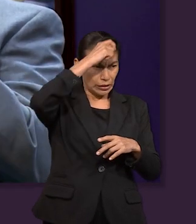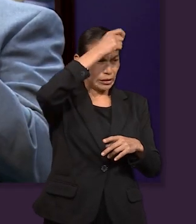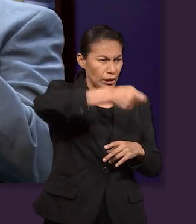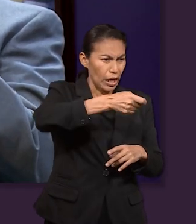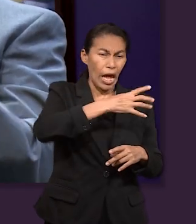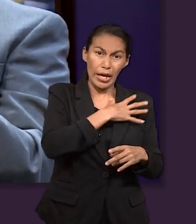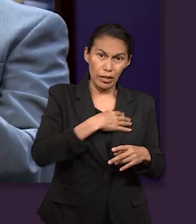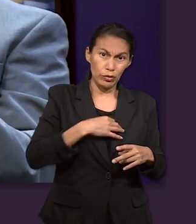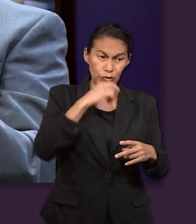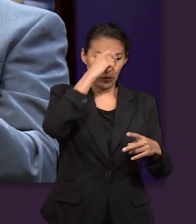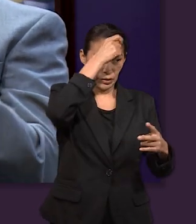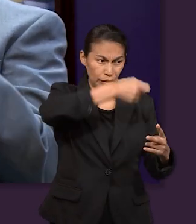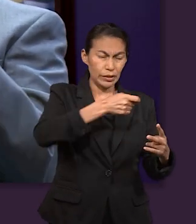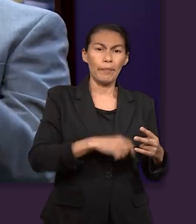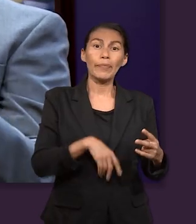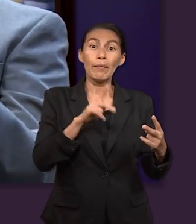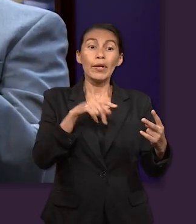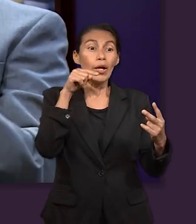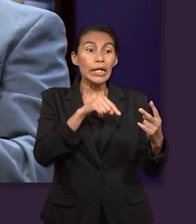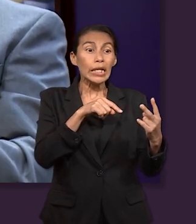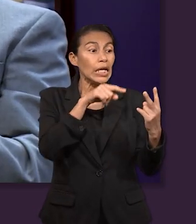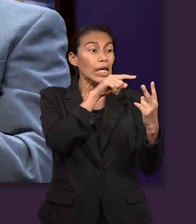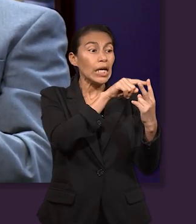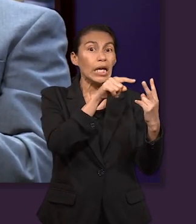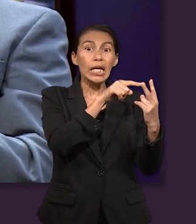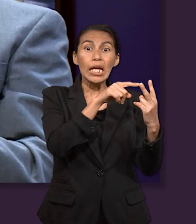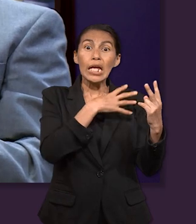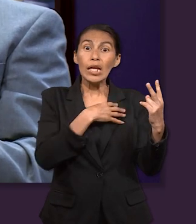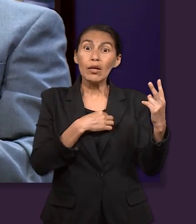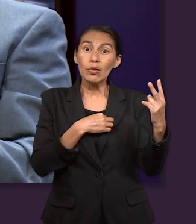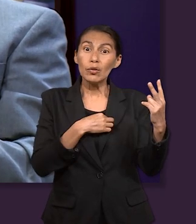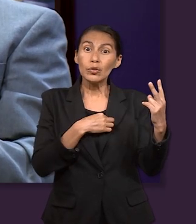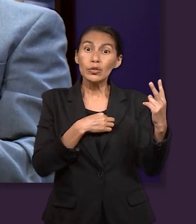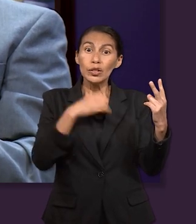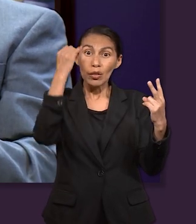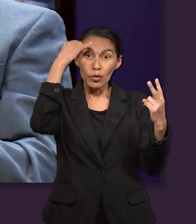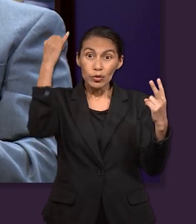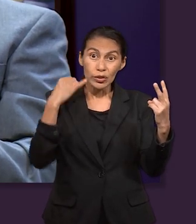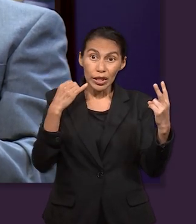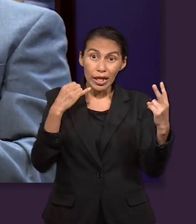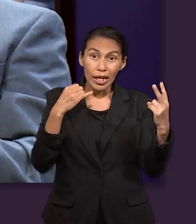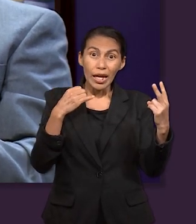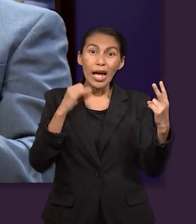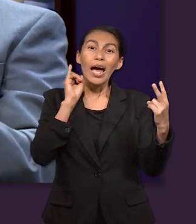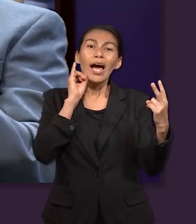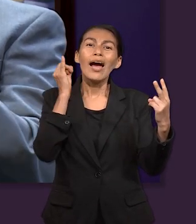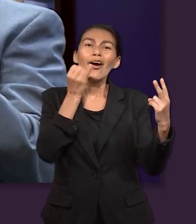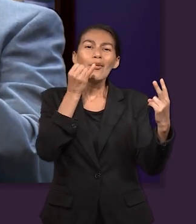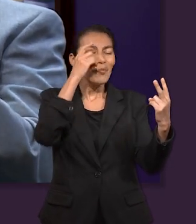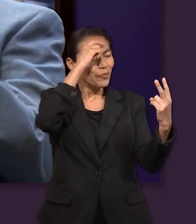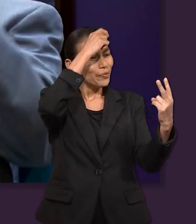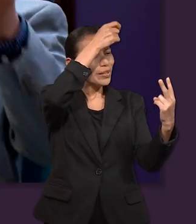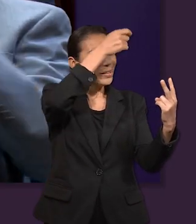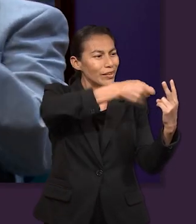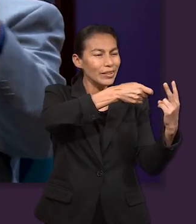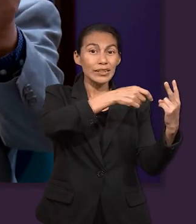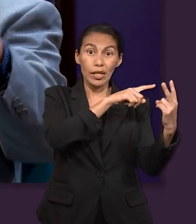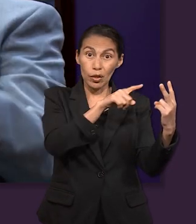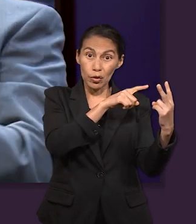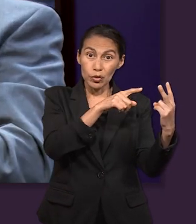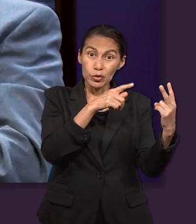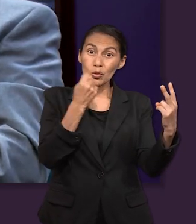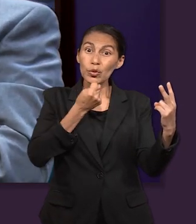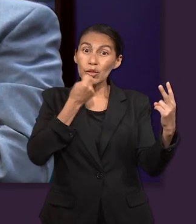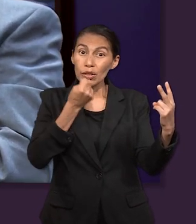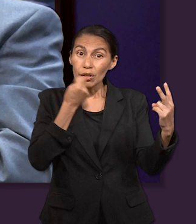los dos hijos de José, es Efraín y Manasés, al grado que se llegan a ser parte, tribus, nos